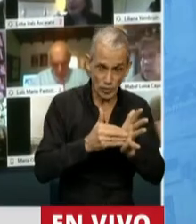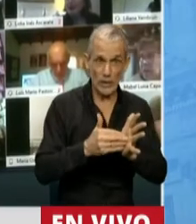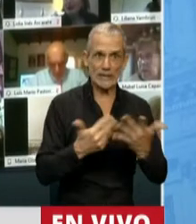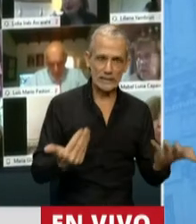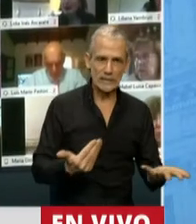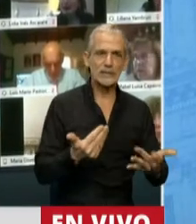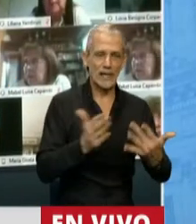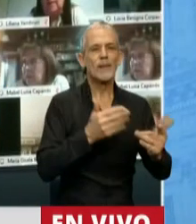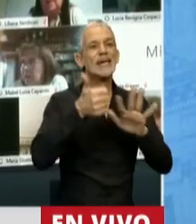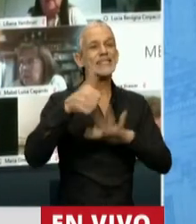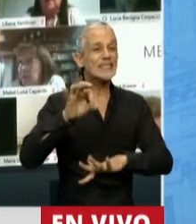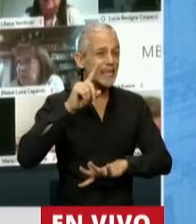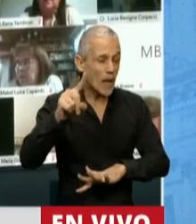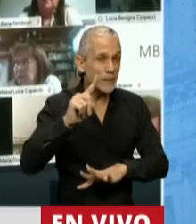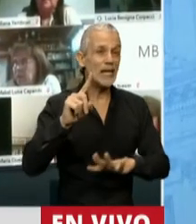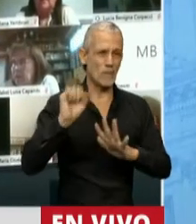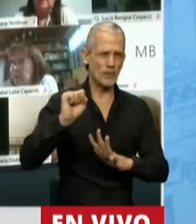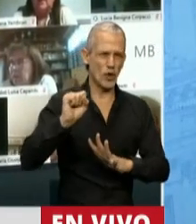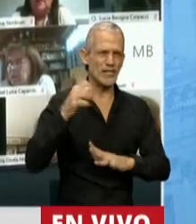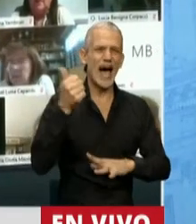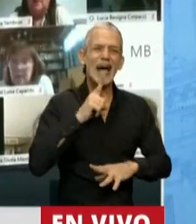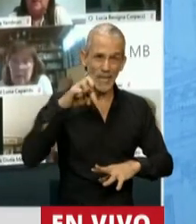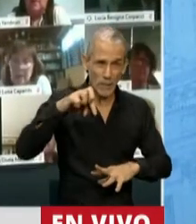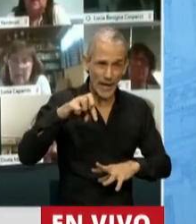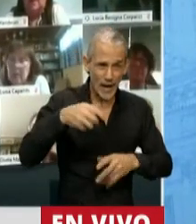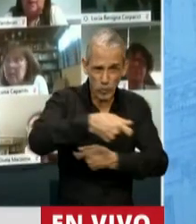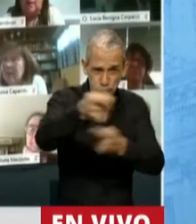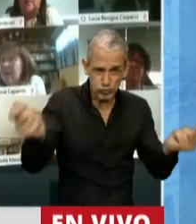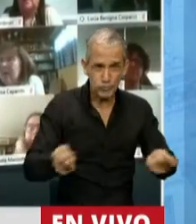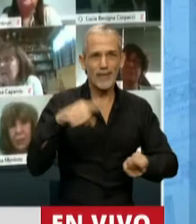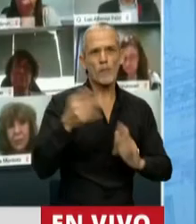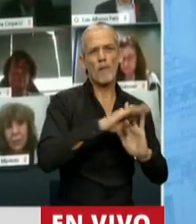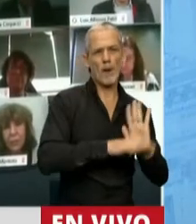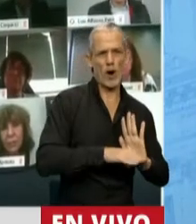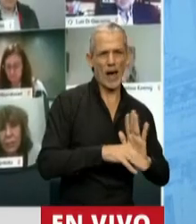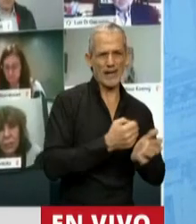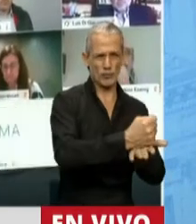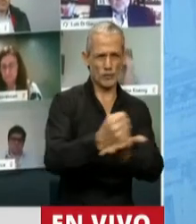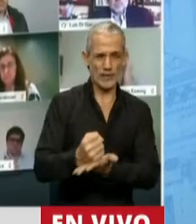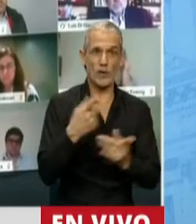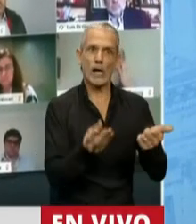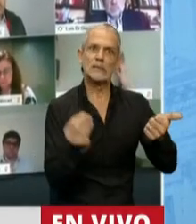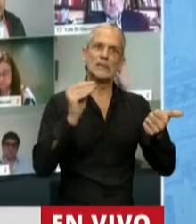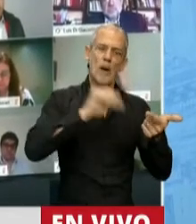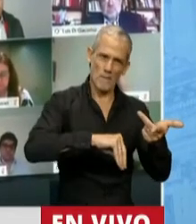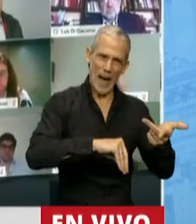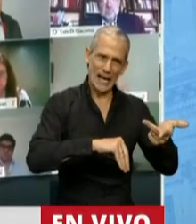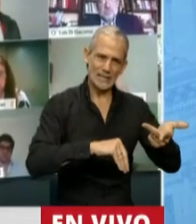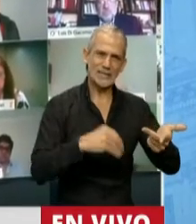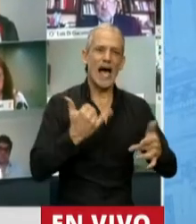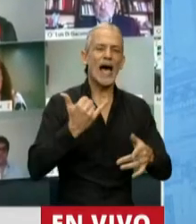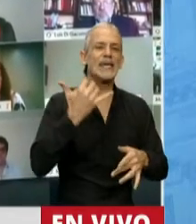mil millones en ATP y 60 mil en programa. Y que ahora se incluye con